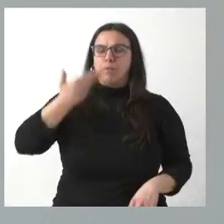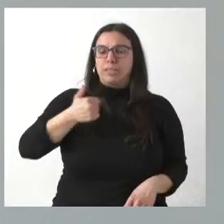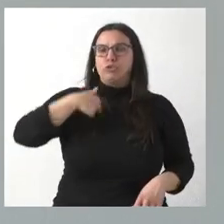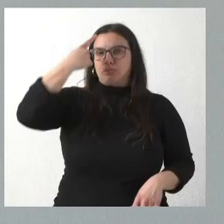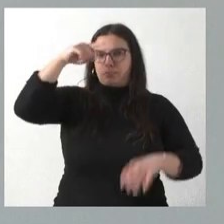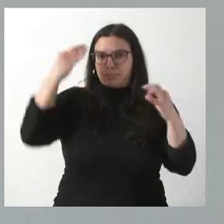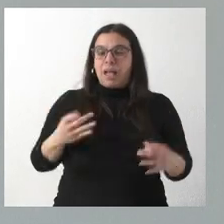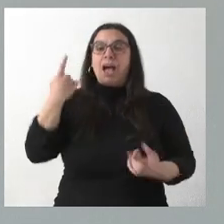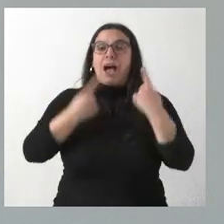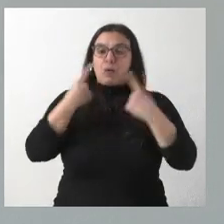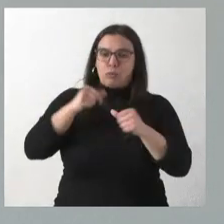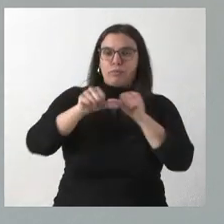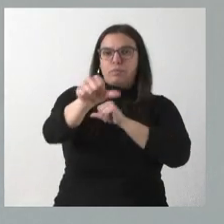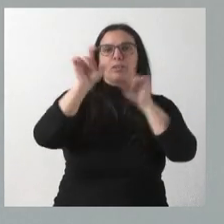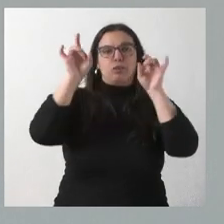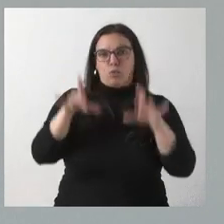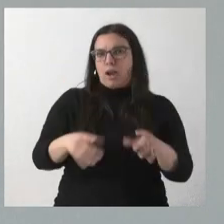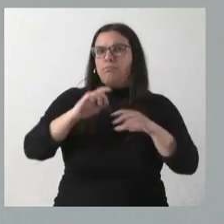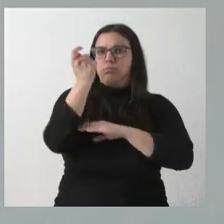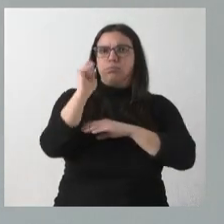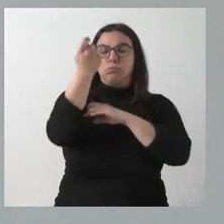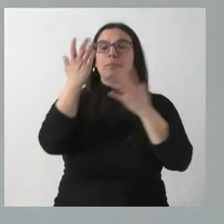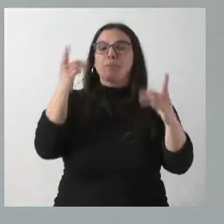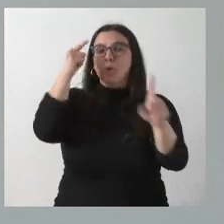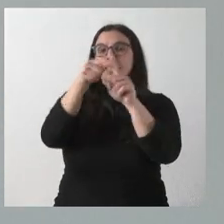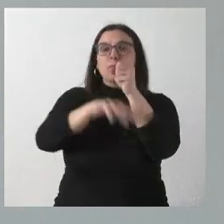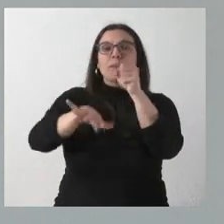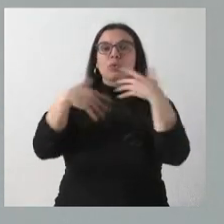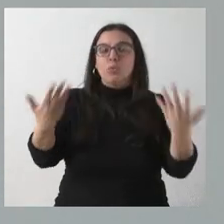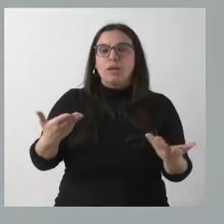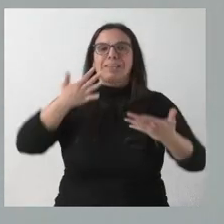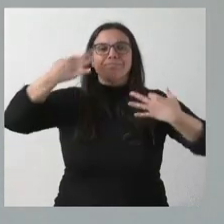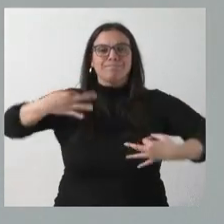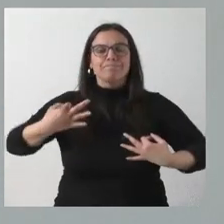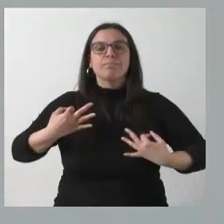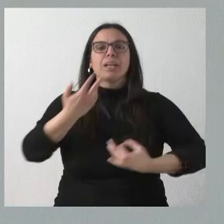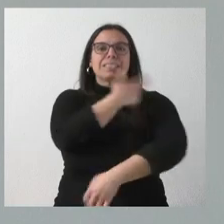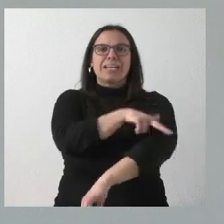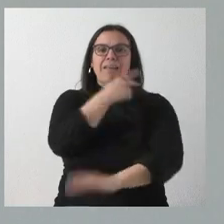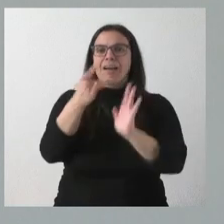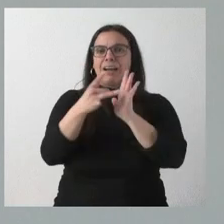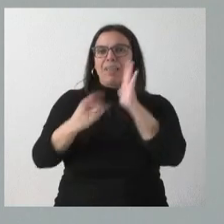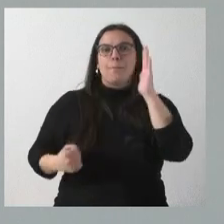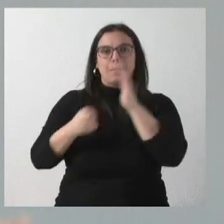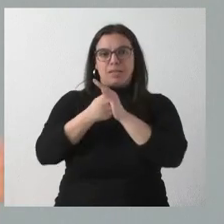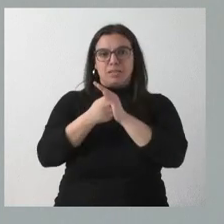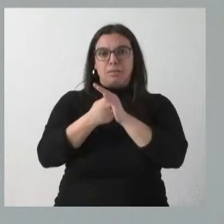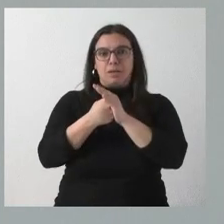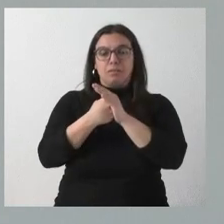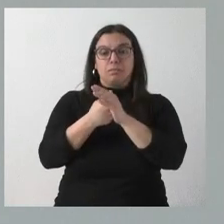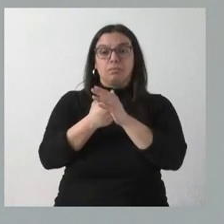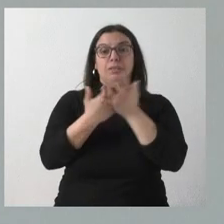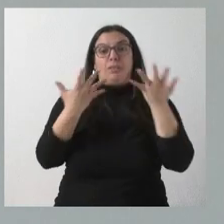algunos de ellos alcanzaremos en el futuro. El objetivo básico es garantizar en Castileo una sanidad de la máxima calidad y, por tanto, proteger